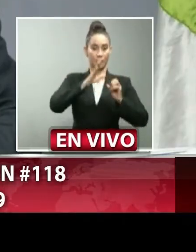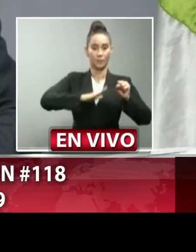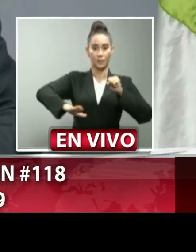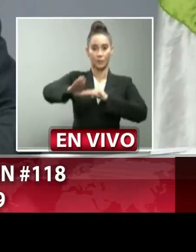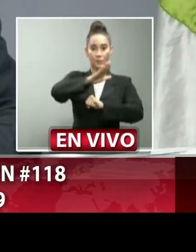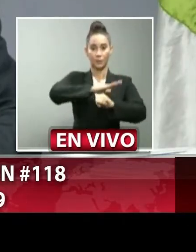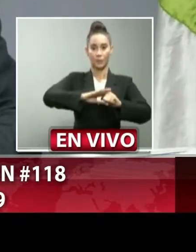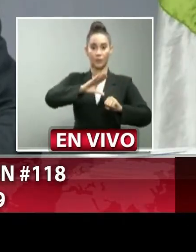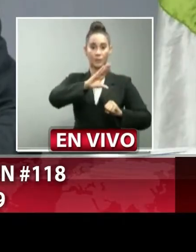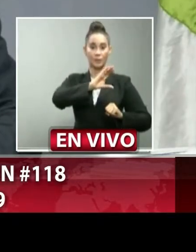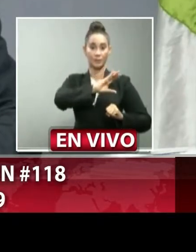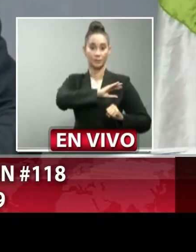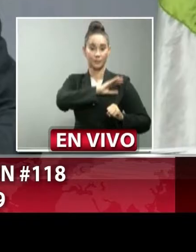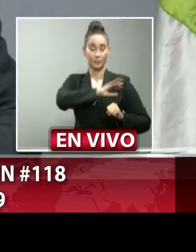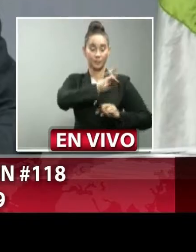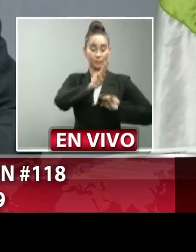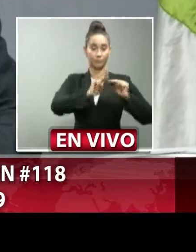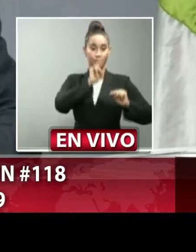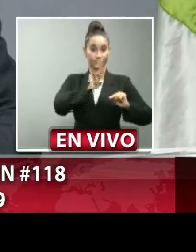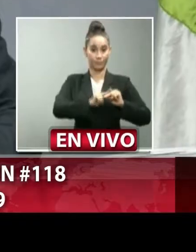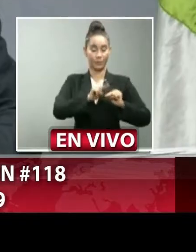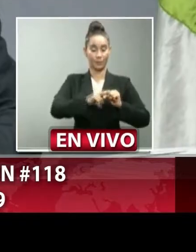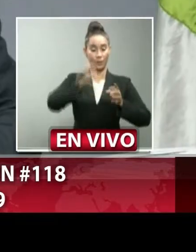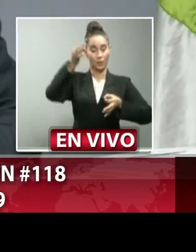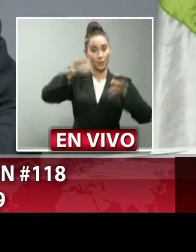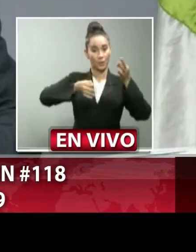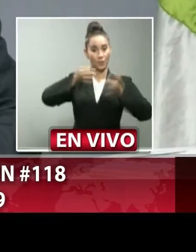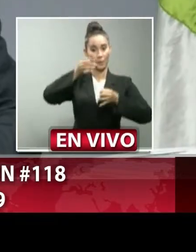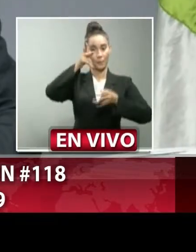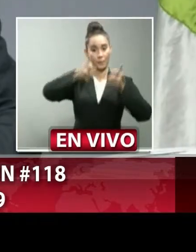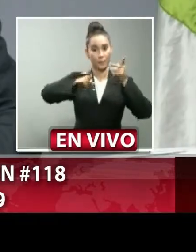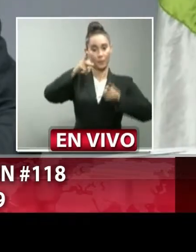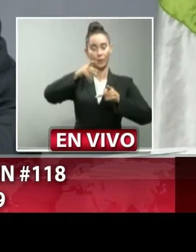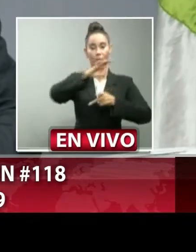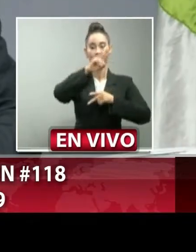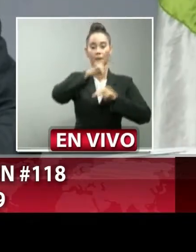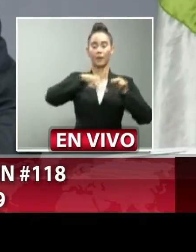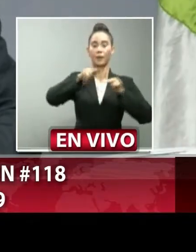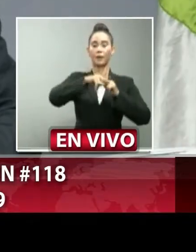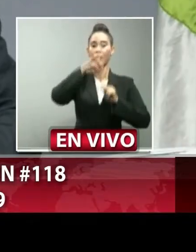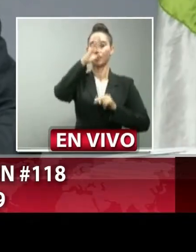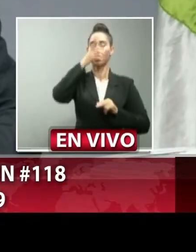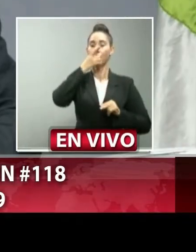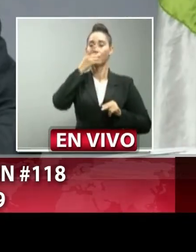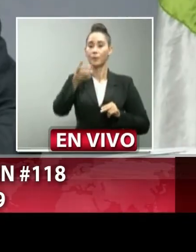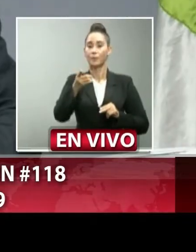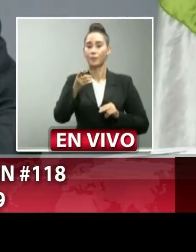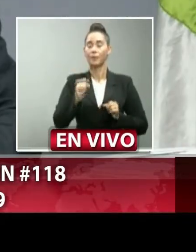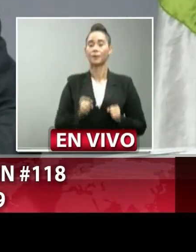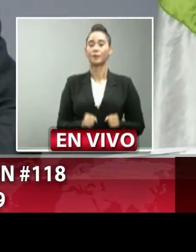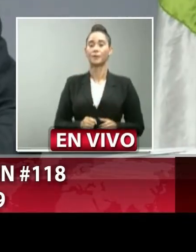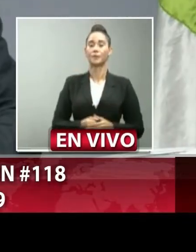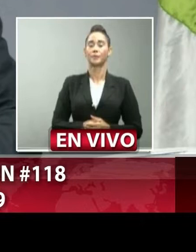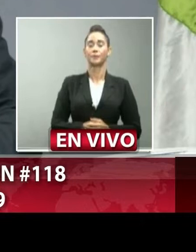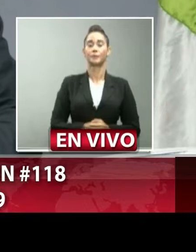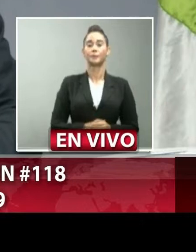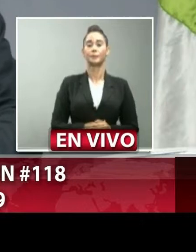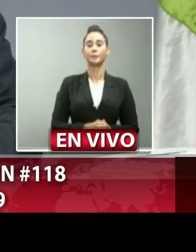Nacional y a la Procuraduría General de la República para su conocimiento y fines correspondientes